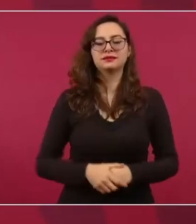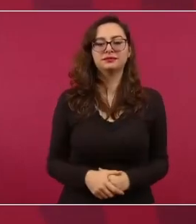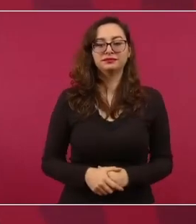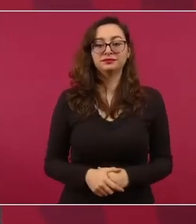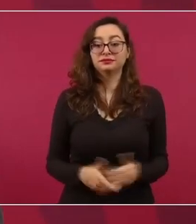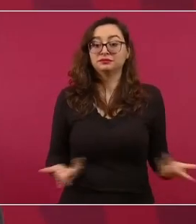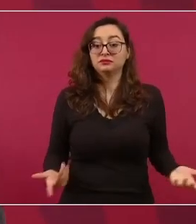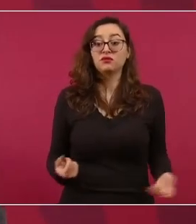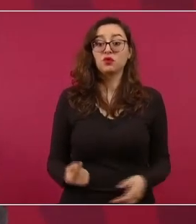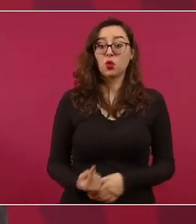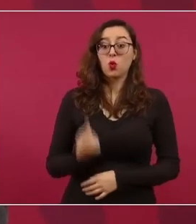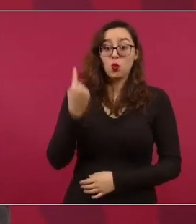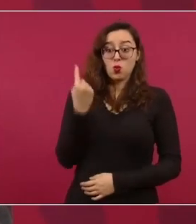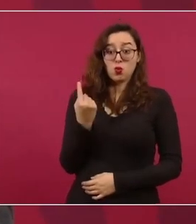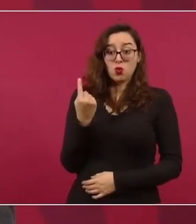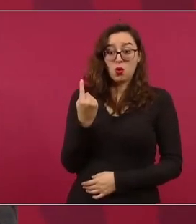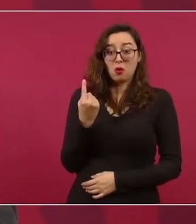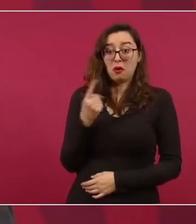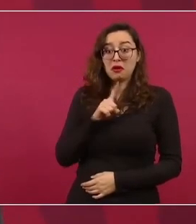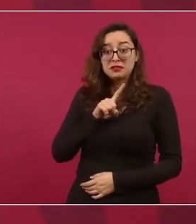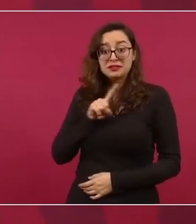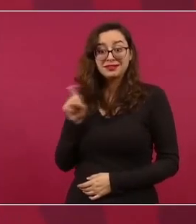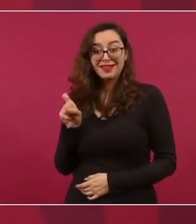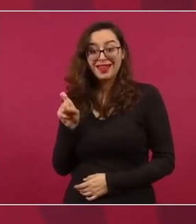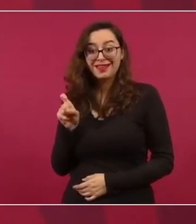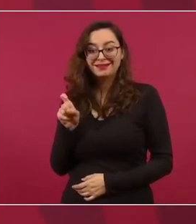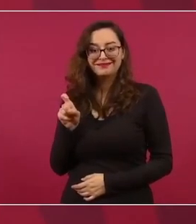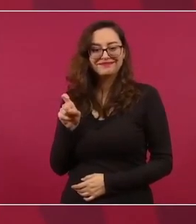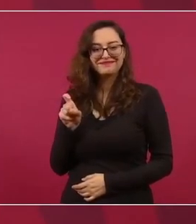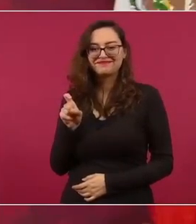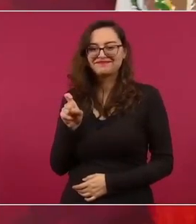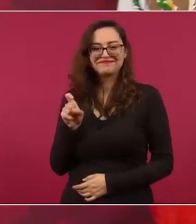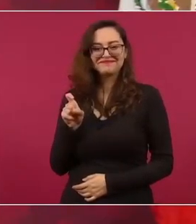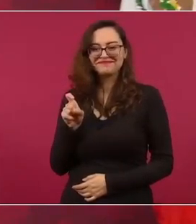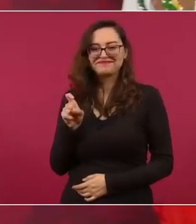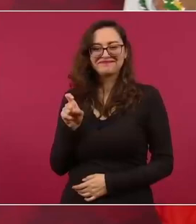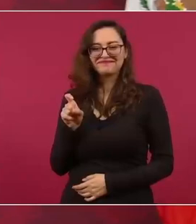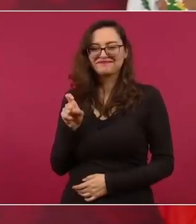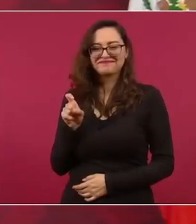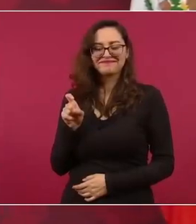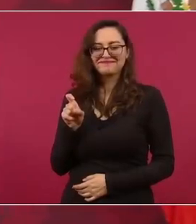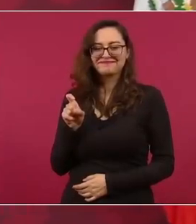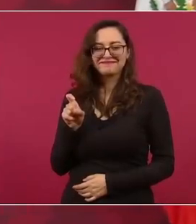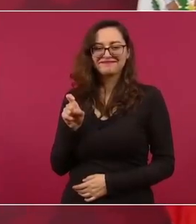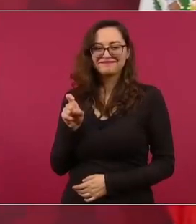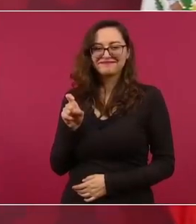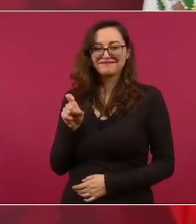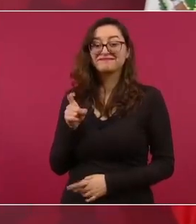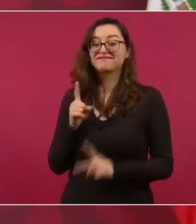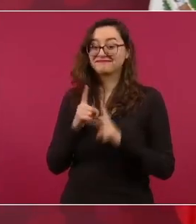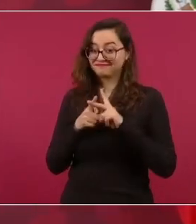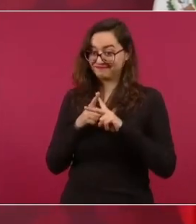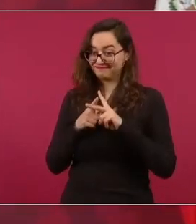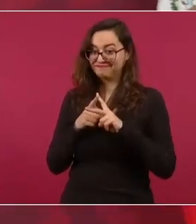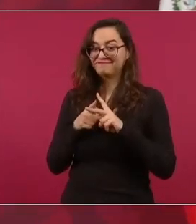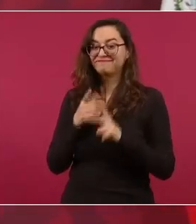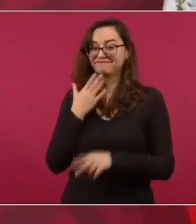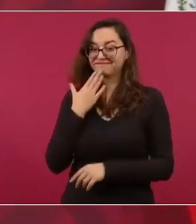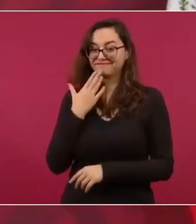uno, no somos cien, cuéntanos bien.